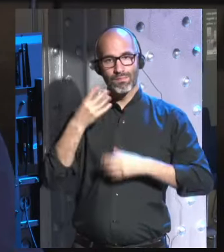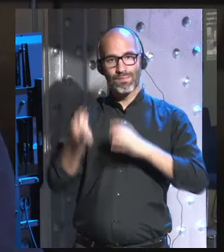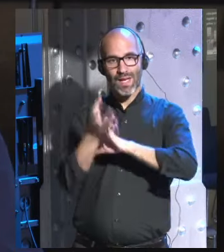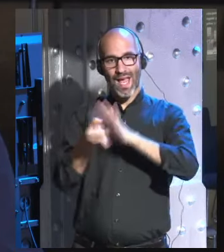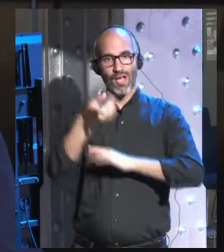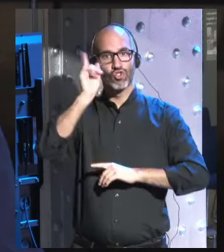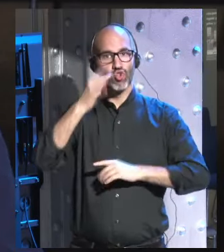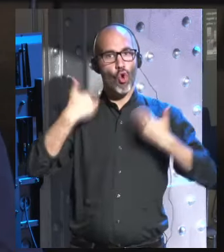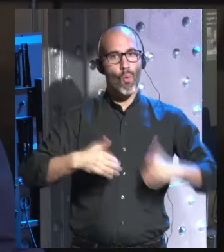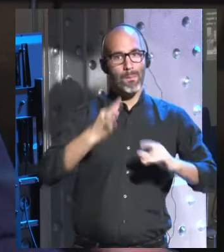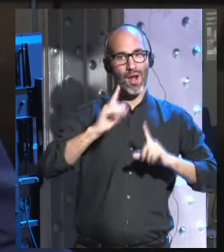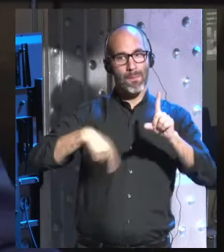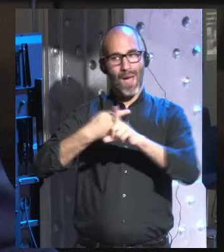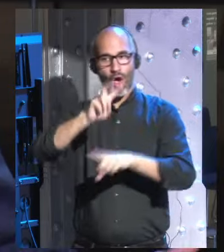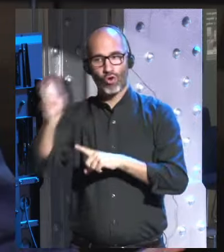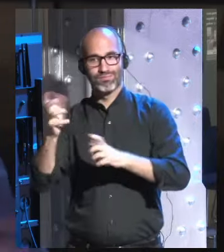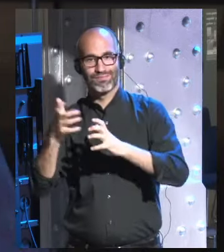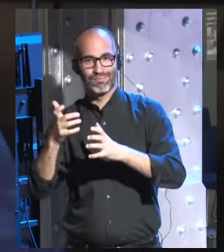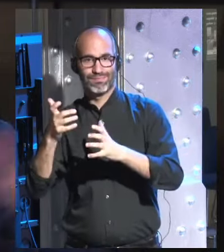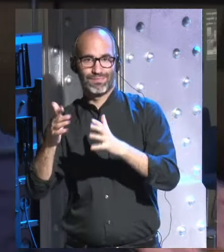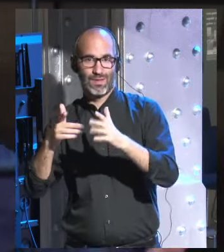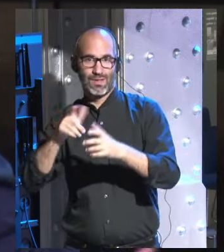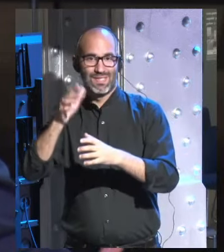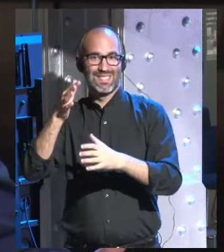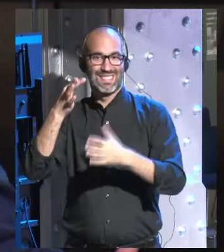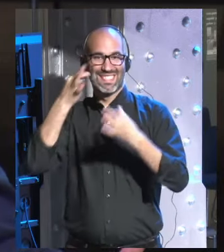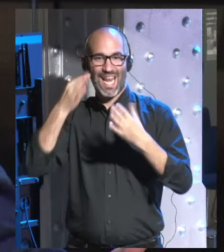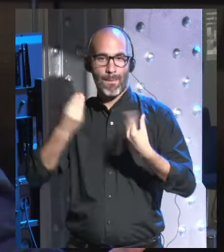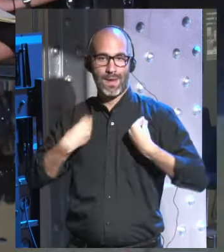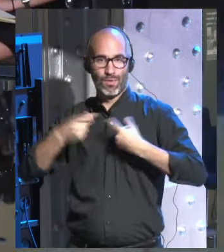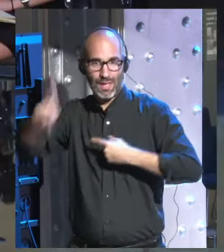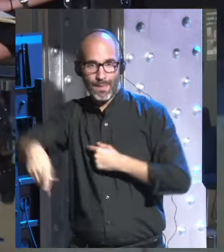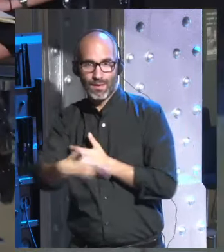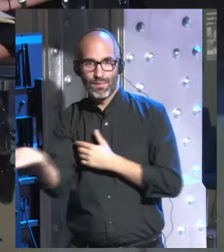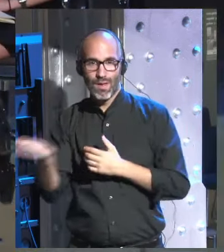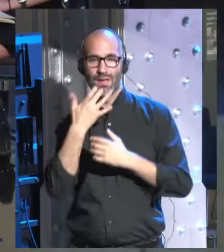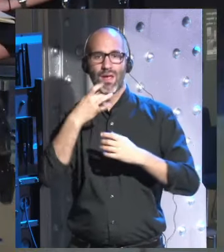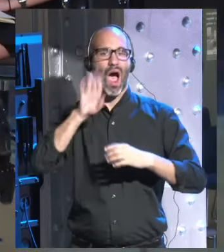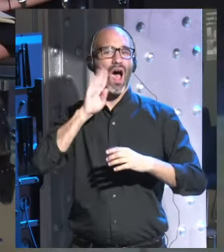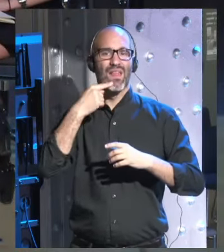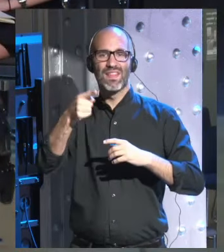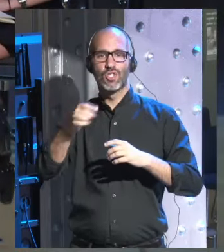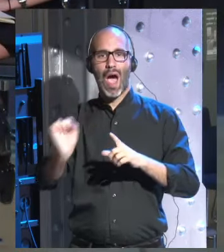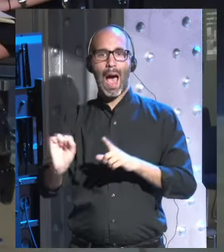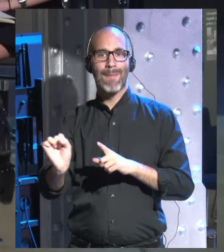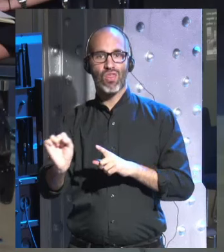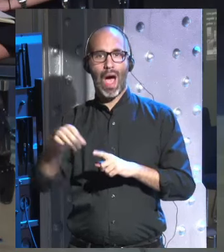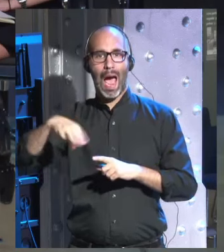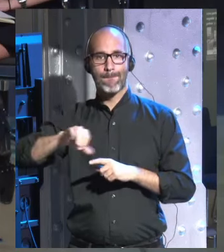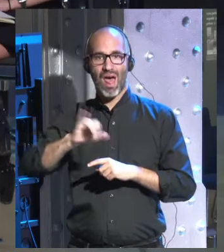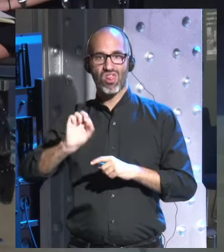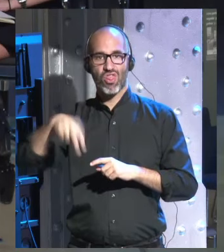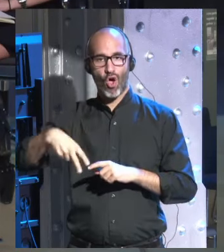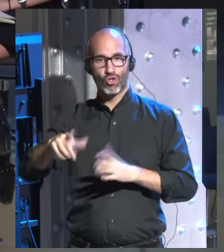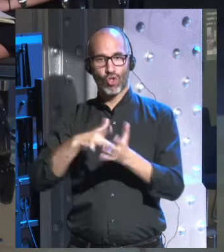conociéndonos a nosotros mejor de lo que nosotros nos conocemos a nosotros mismos volvemos a Amazon que recoge toda esa información cuando leemos sus